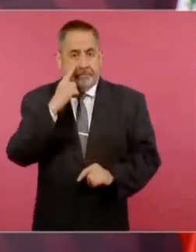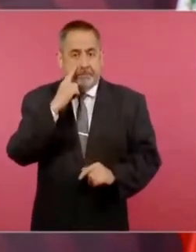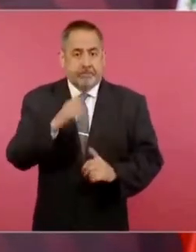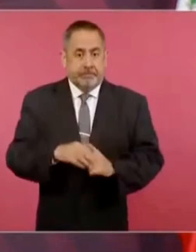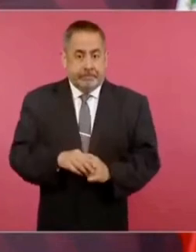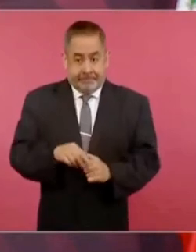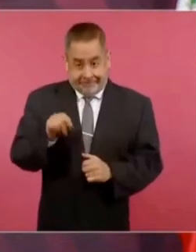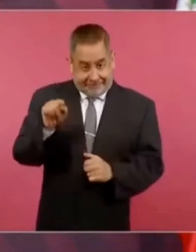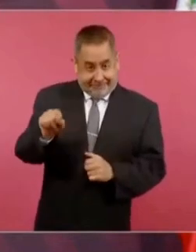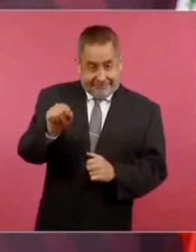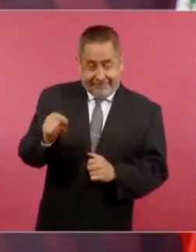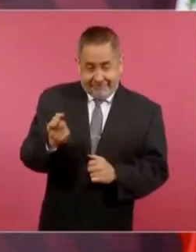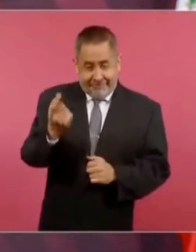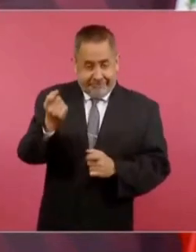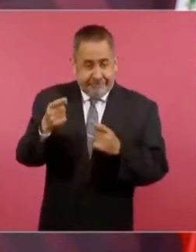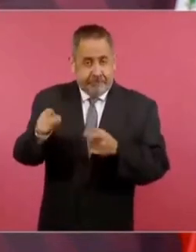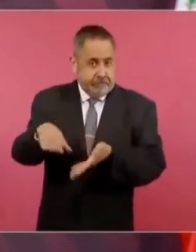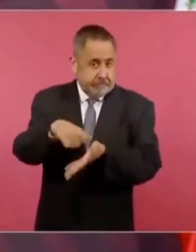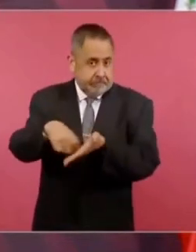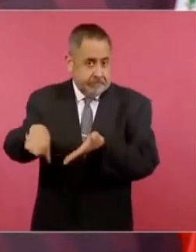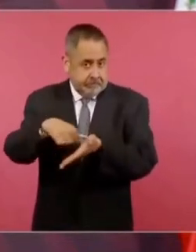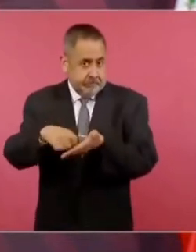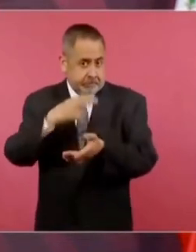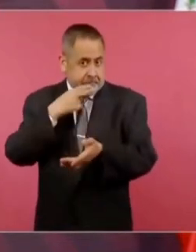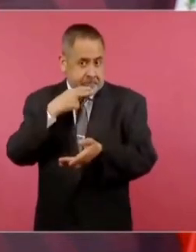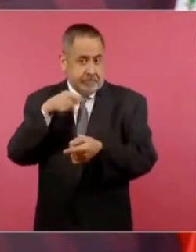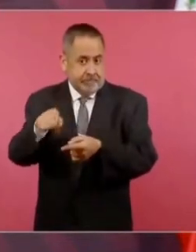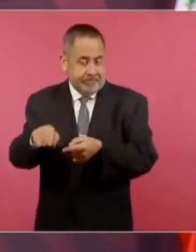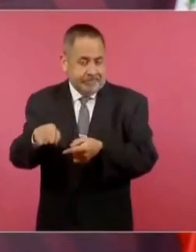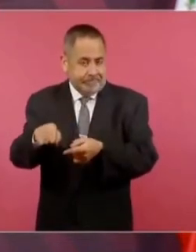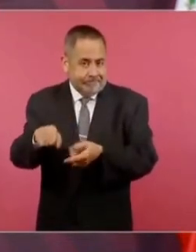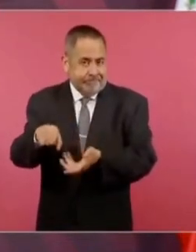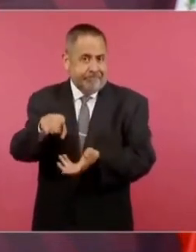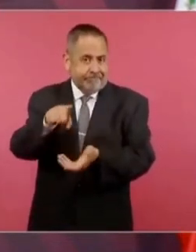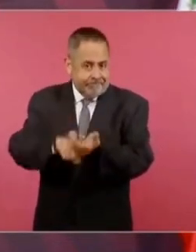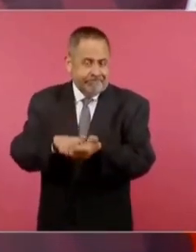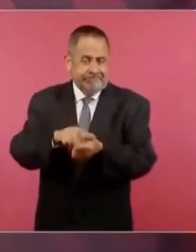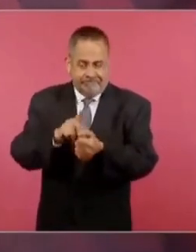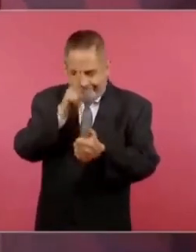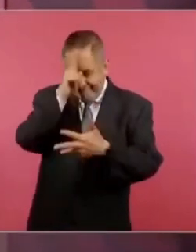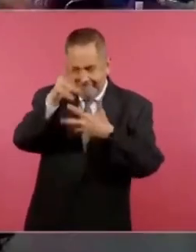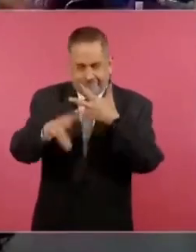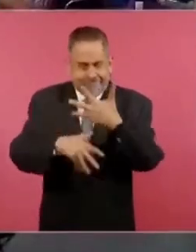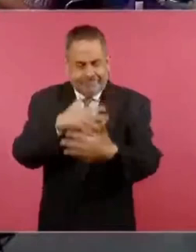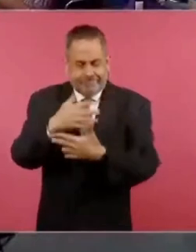que ahí donde tenemos consumo es donde tenemos también más violencia.